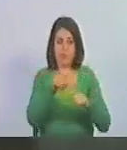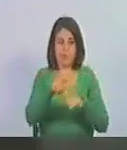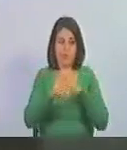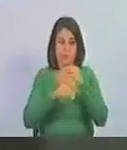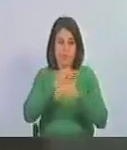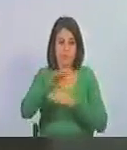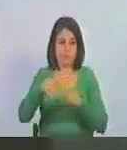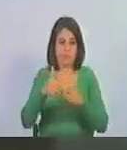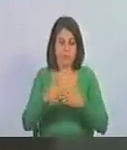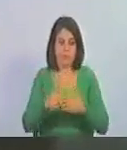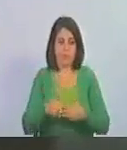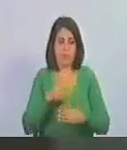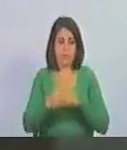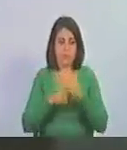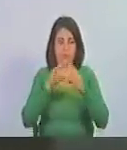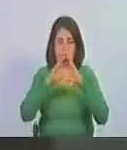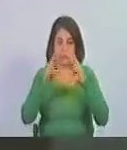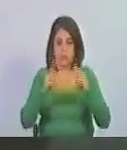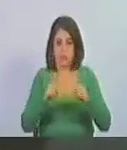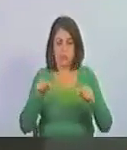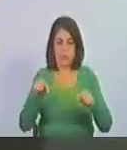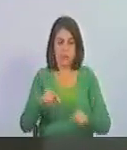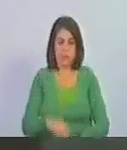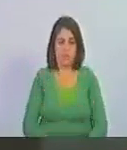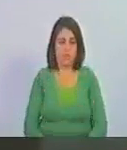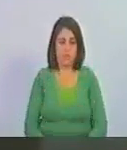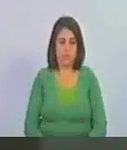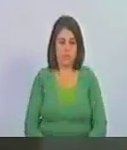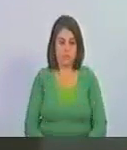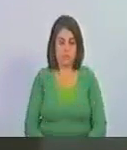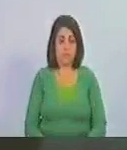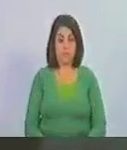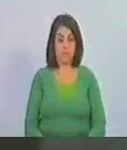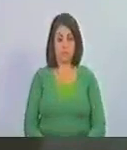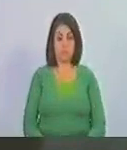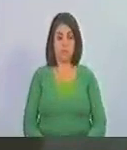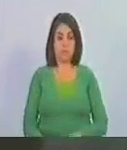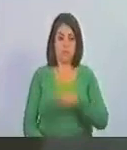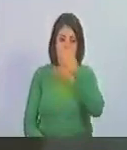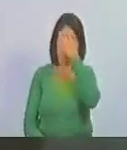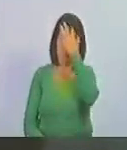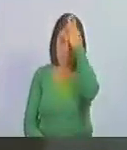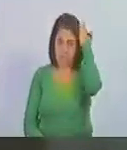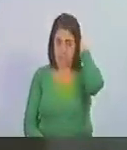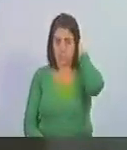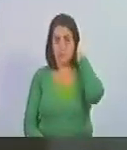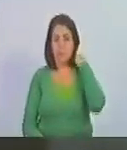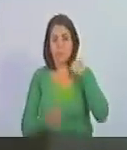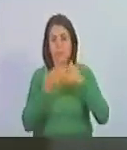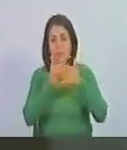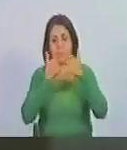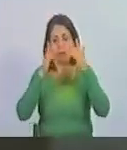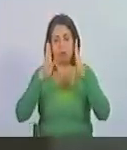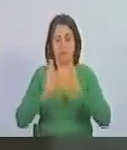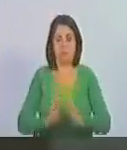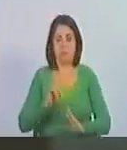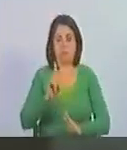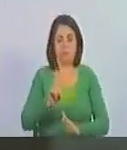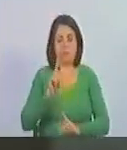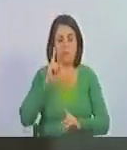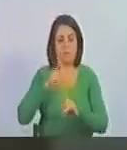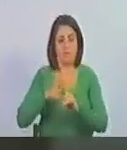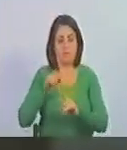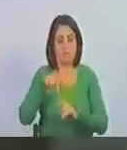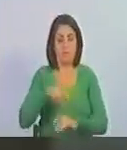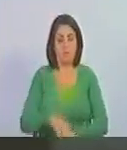tesoros que encieran la tierra y el mar encubre con la libertad. Así que